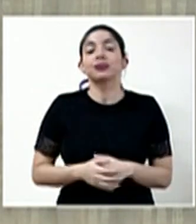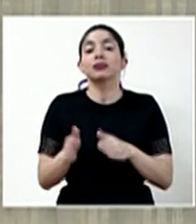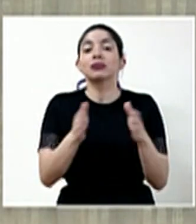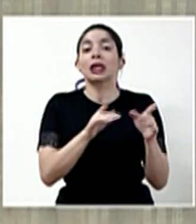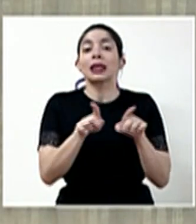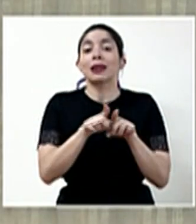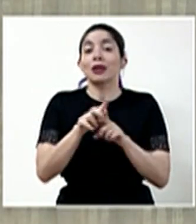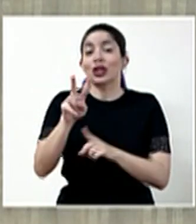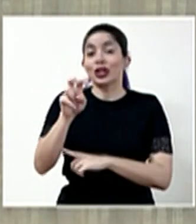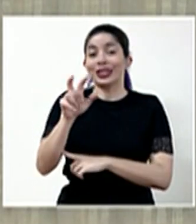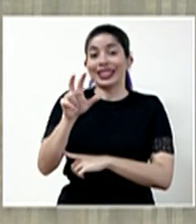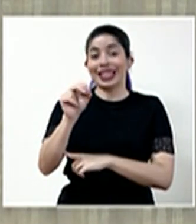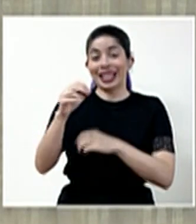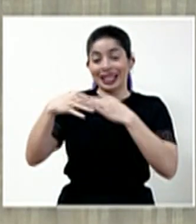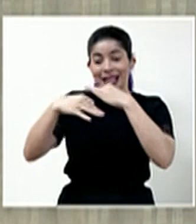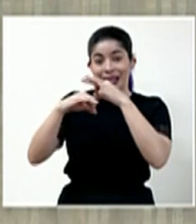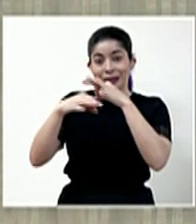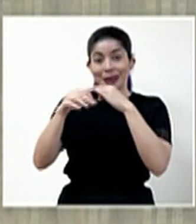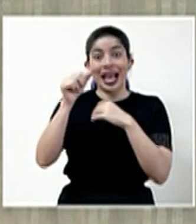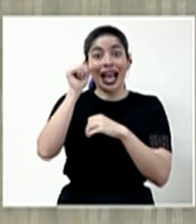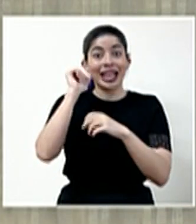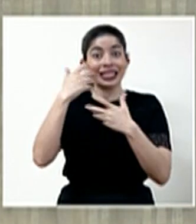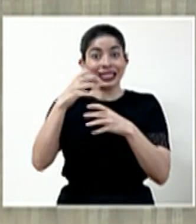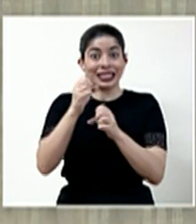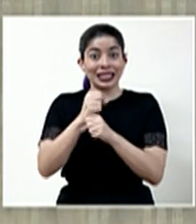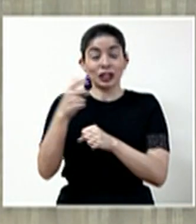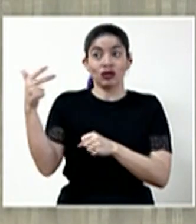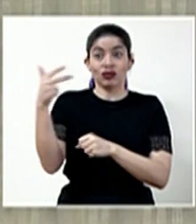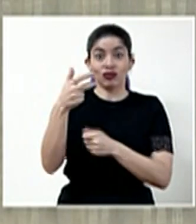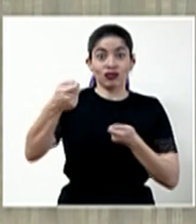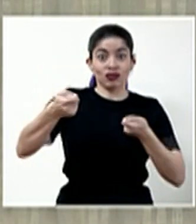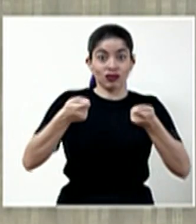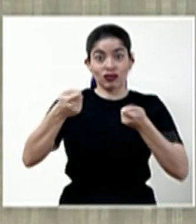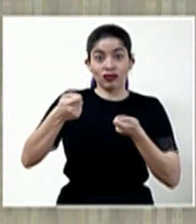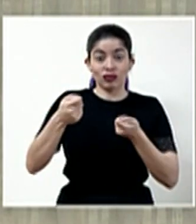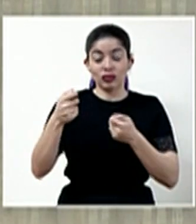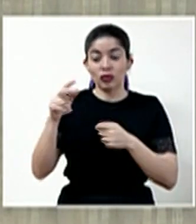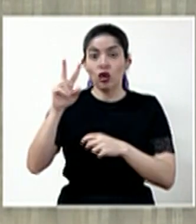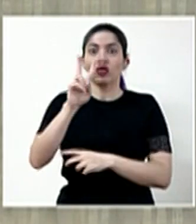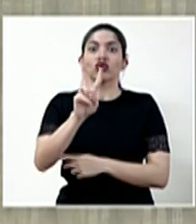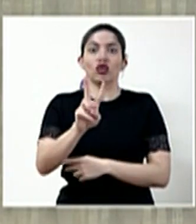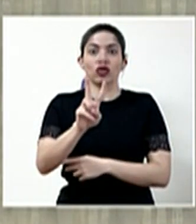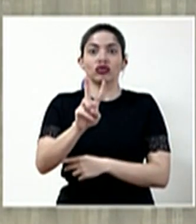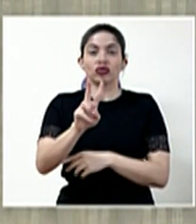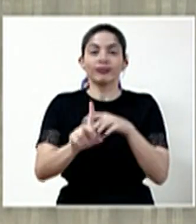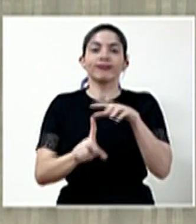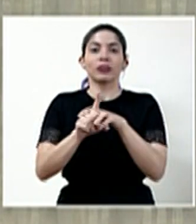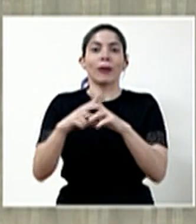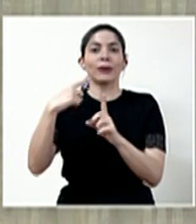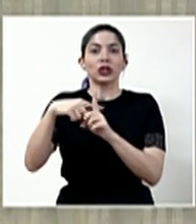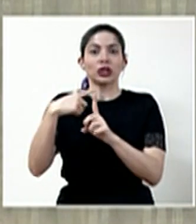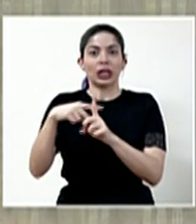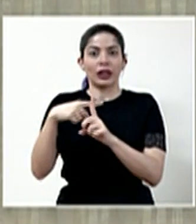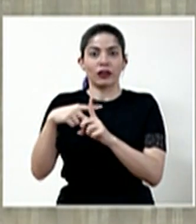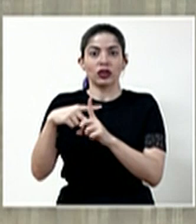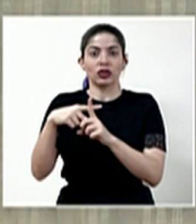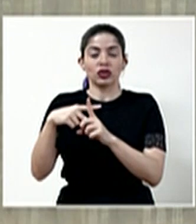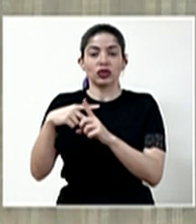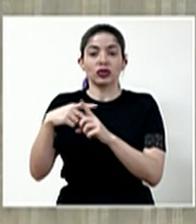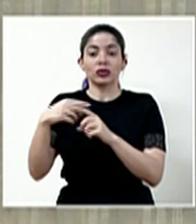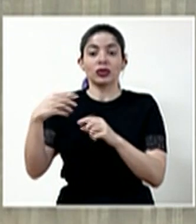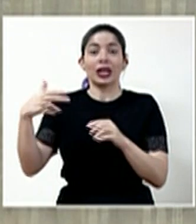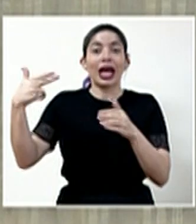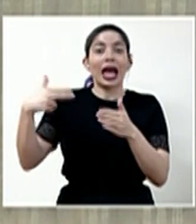muestras que se tramitaron ayer a transportistas, se ubicaron dos positivos, ingresaron